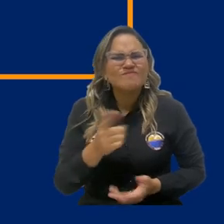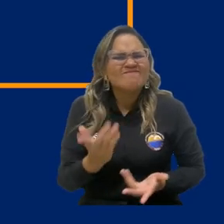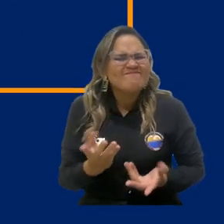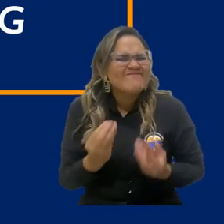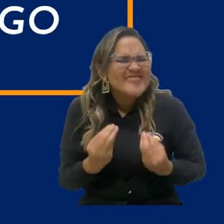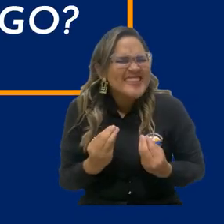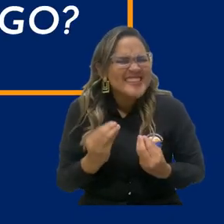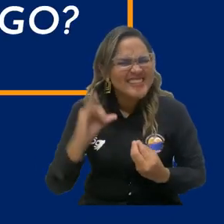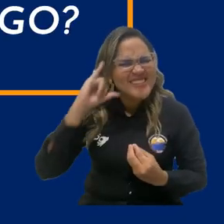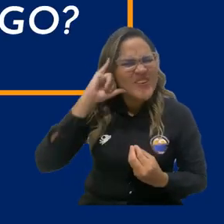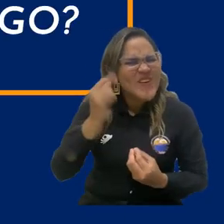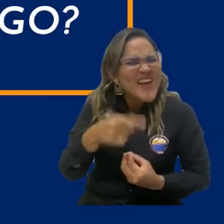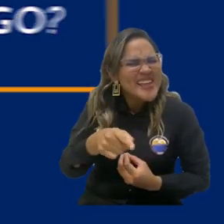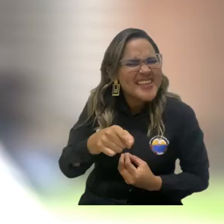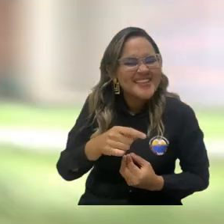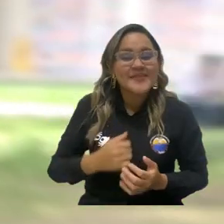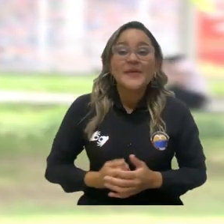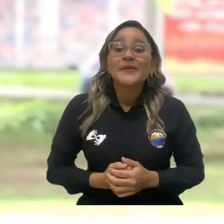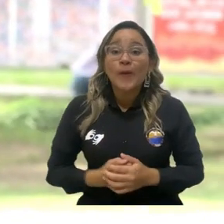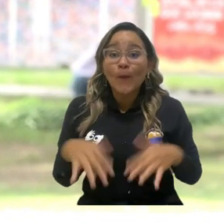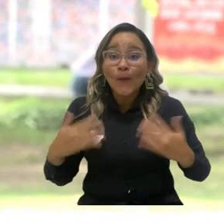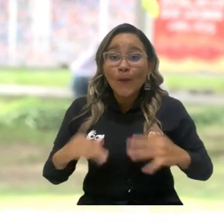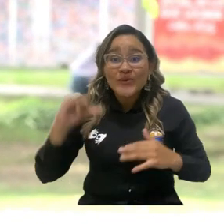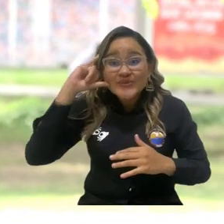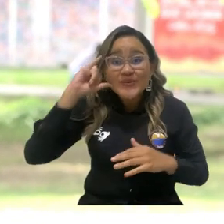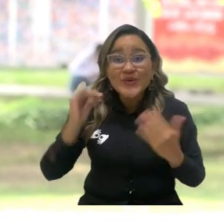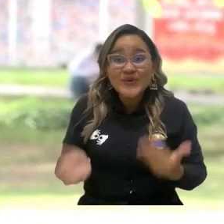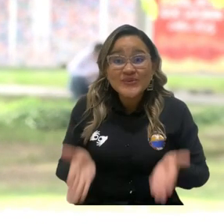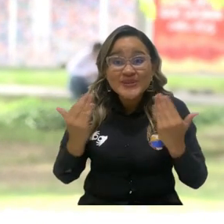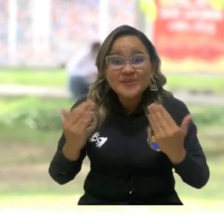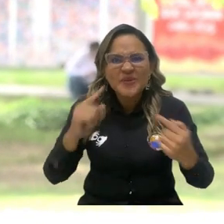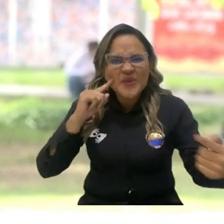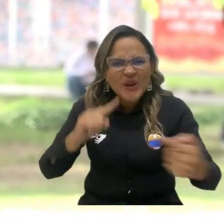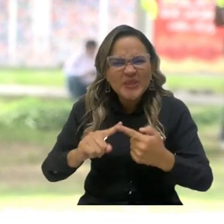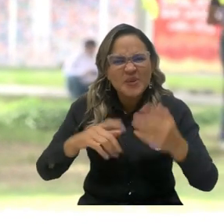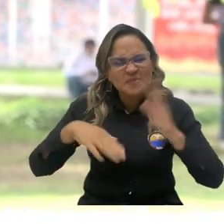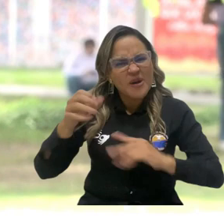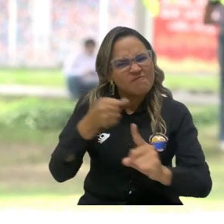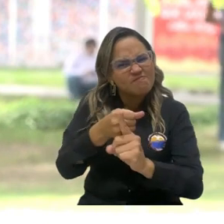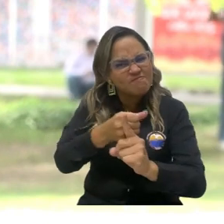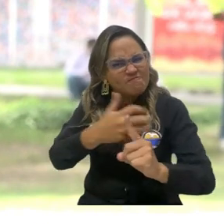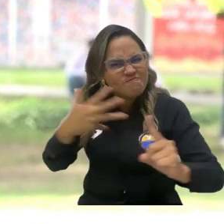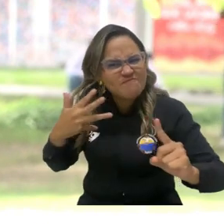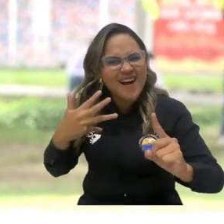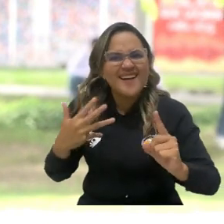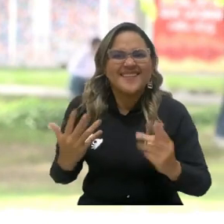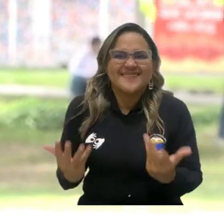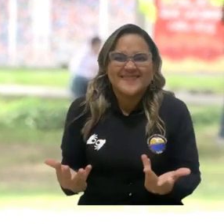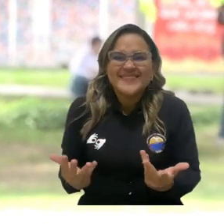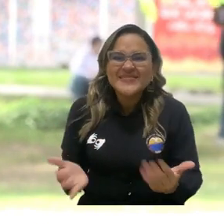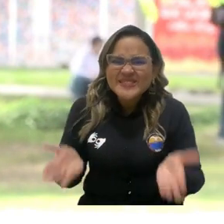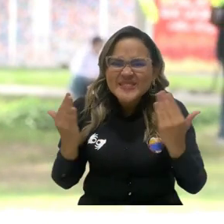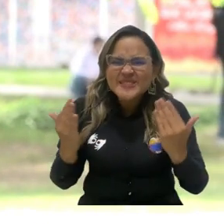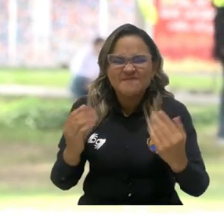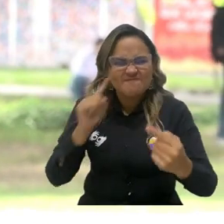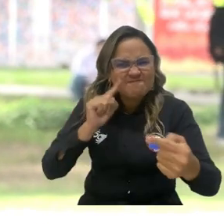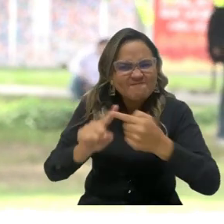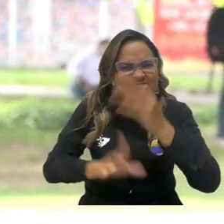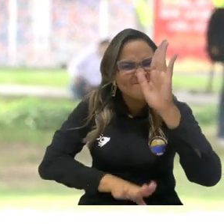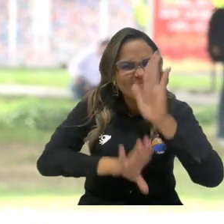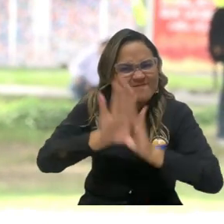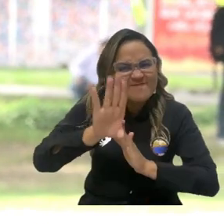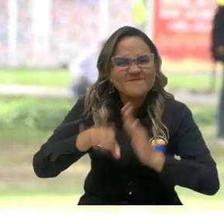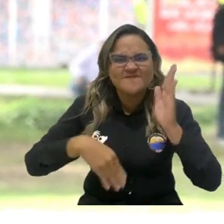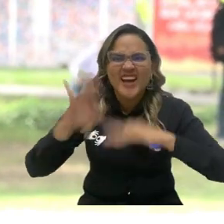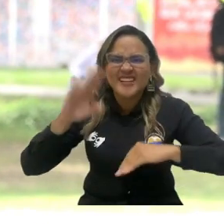¿Para ti, qué es ser psicólogo? La posibilidad que tenemos de generar impacto, de generar